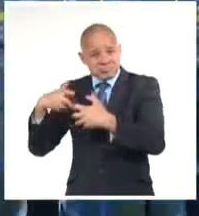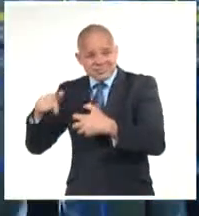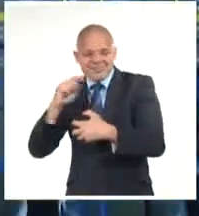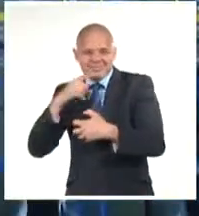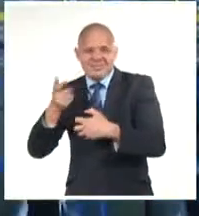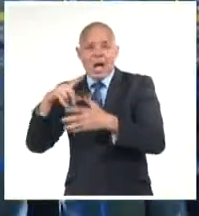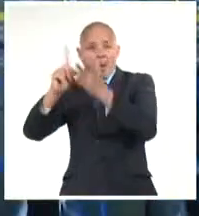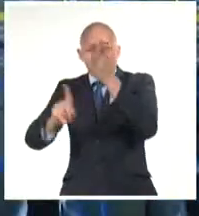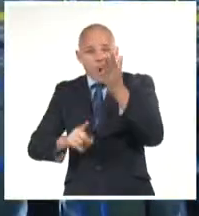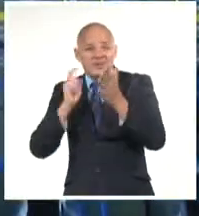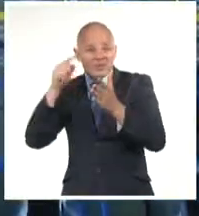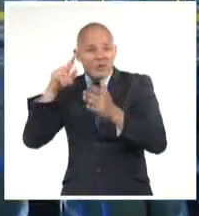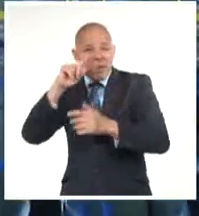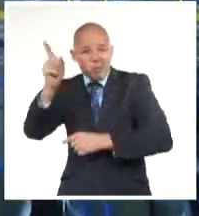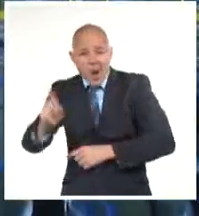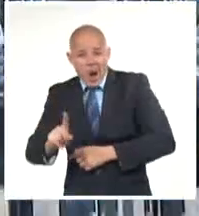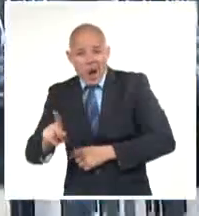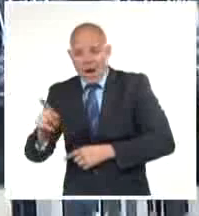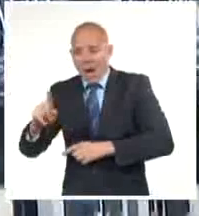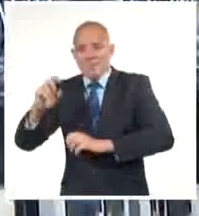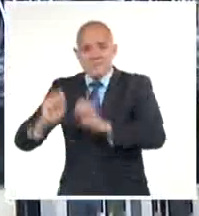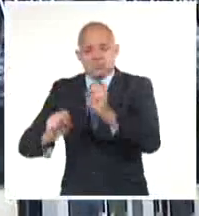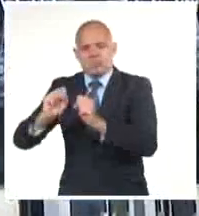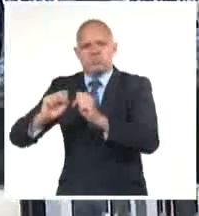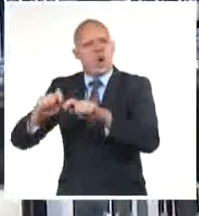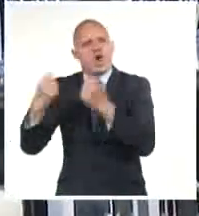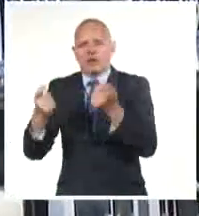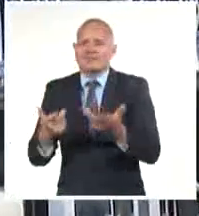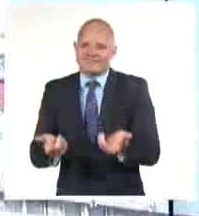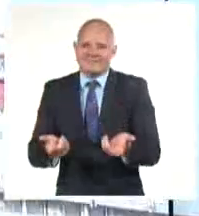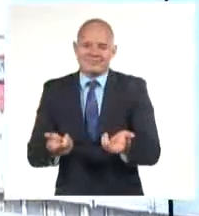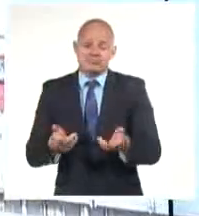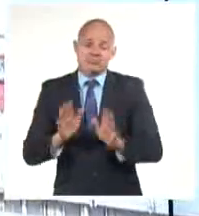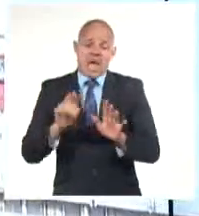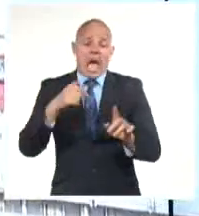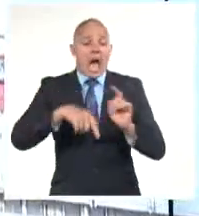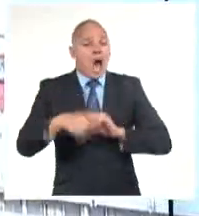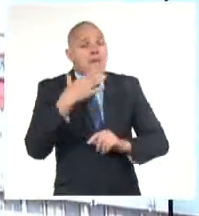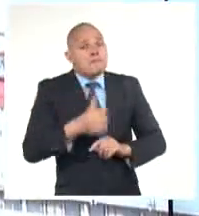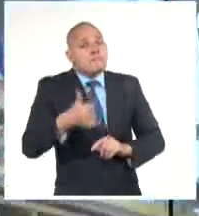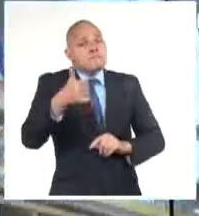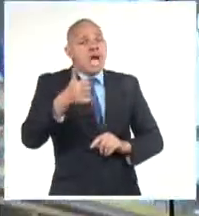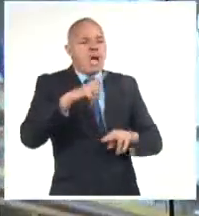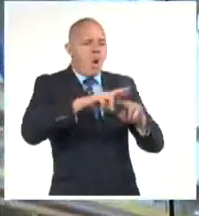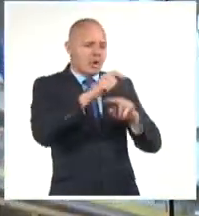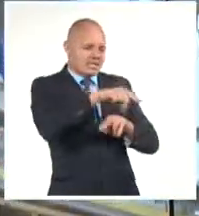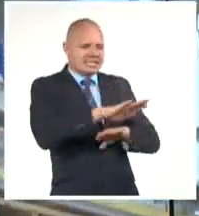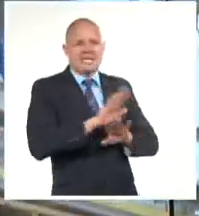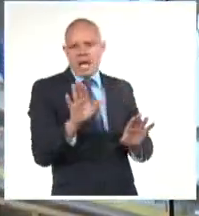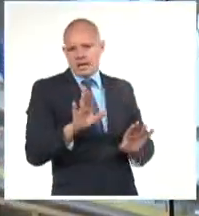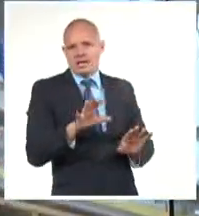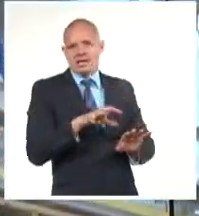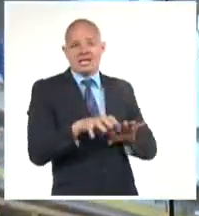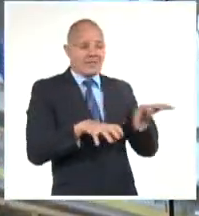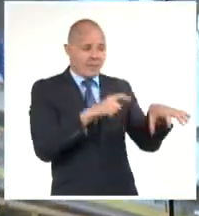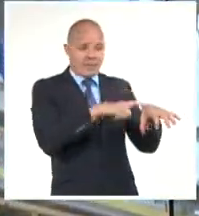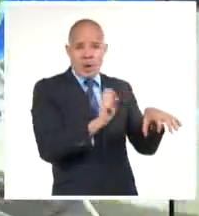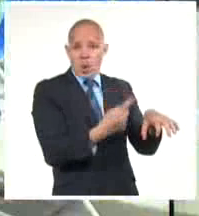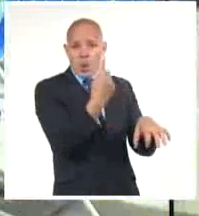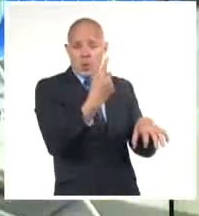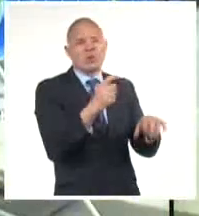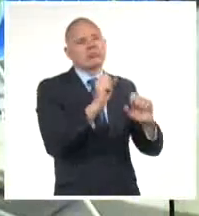poco y buena falta que nos hace. Entró en funcionamiento la unidad 1 de Felton, que está generando 250 MW de manera sostenida.